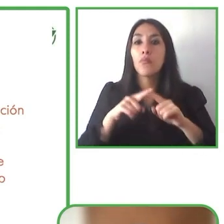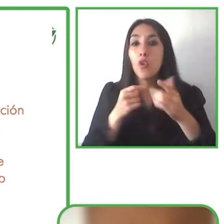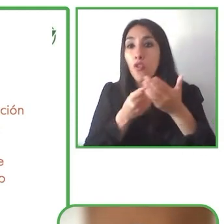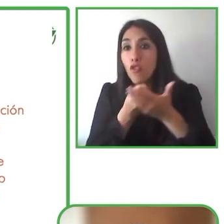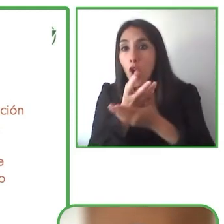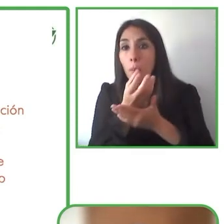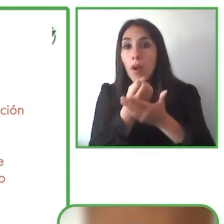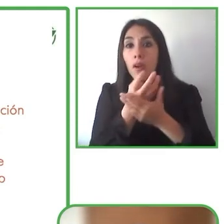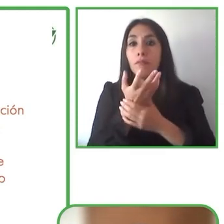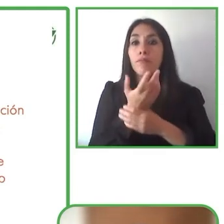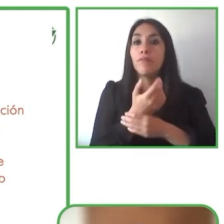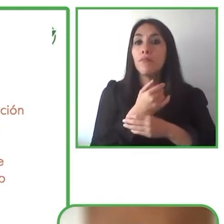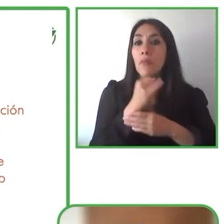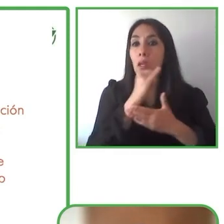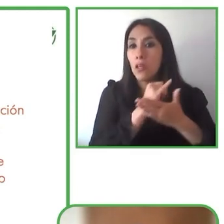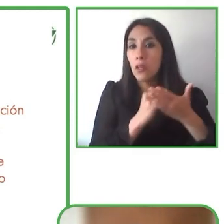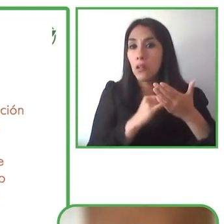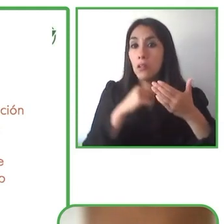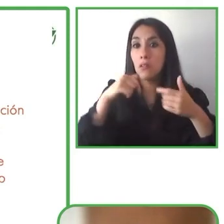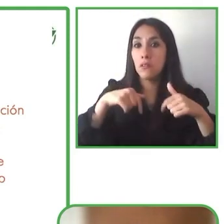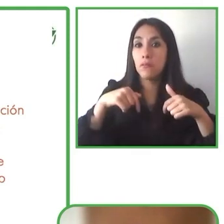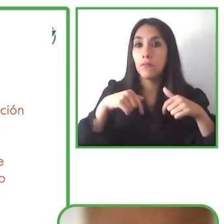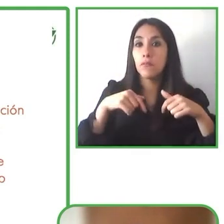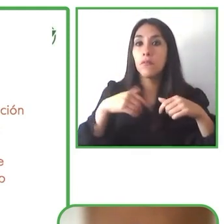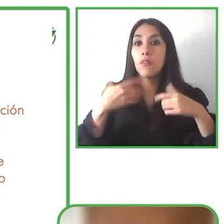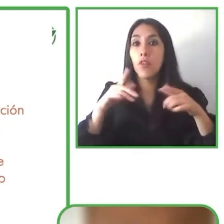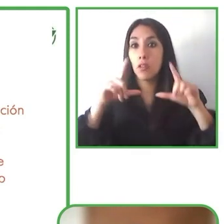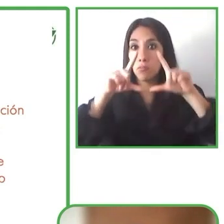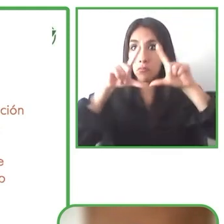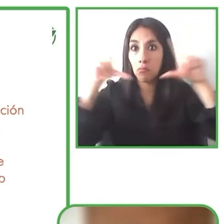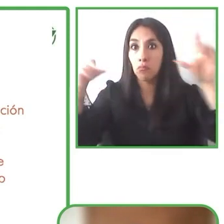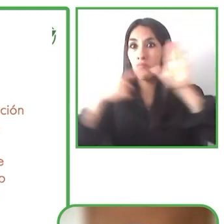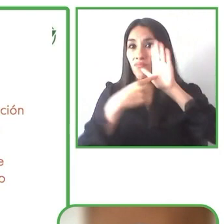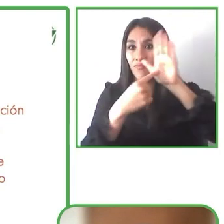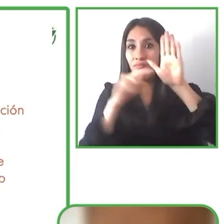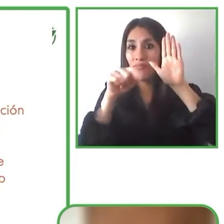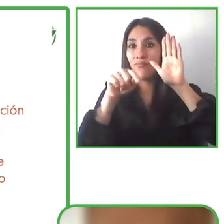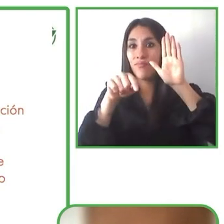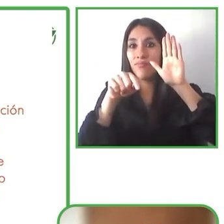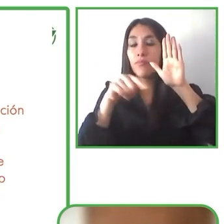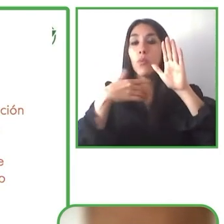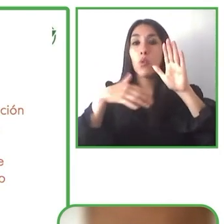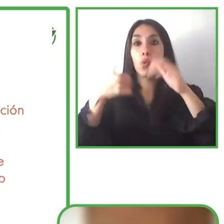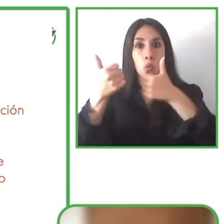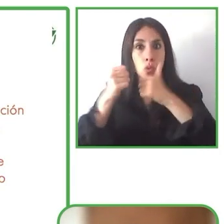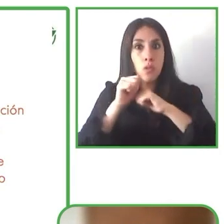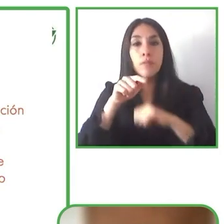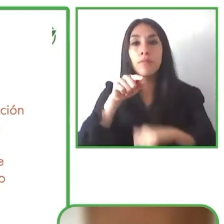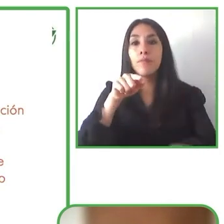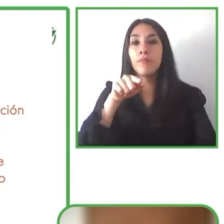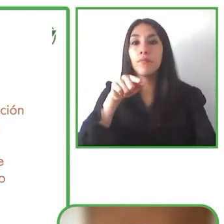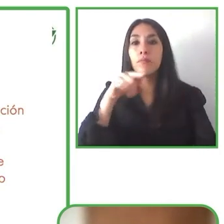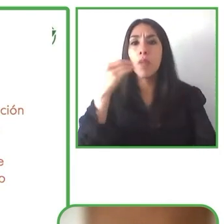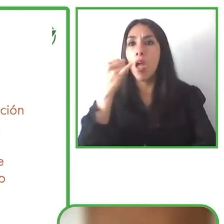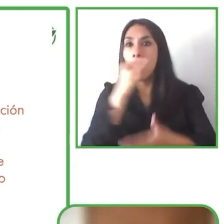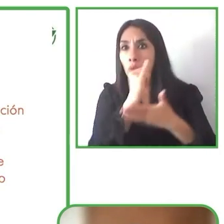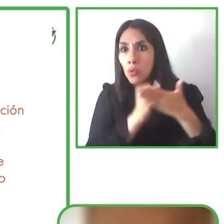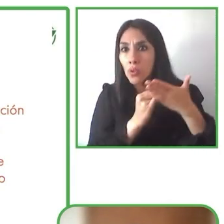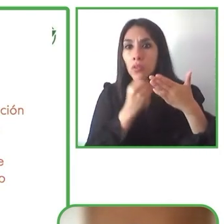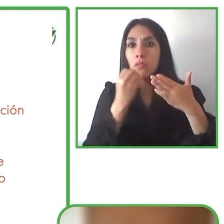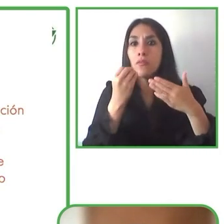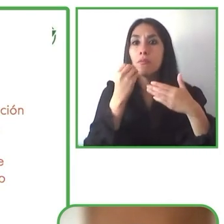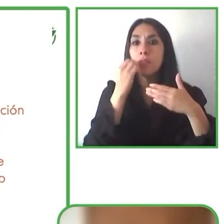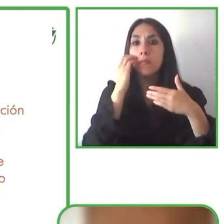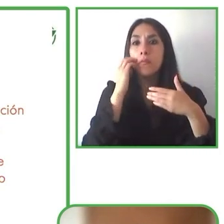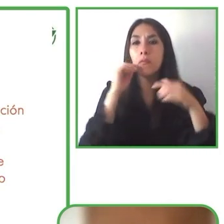hoy en día nos desafía día a día es lo mejor del arte que fue nuestra primera línea de trabajo pero el para